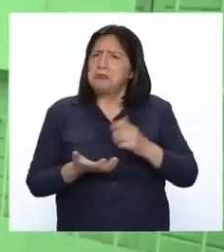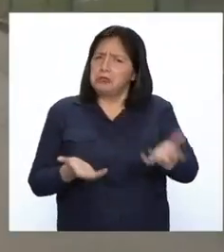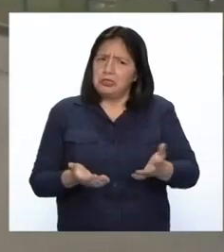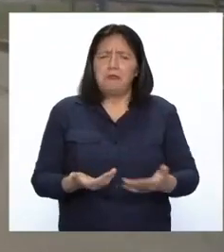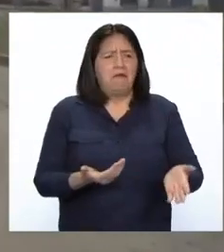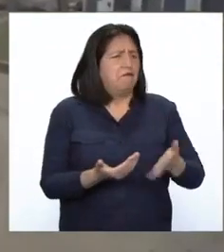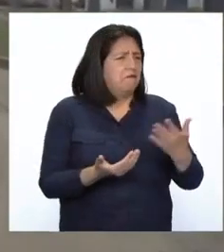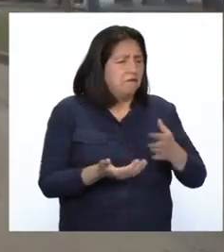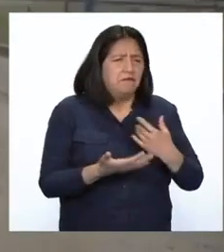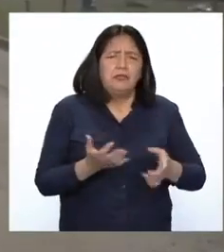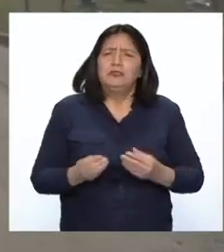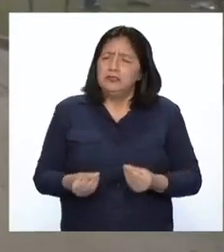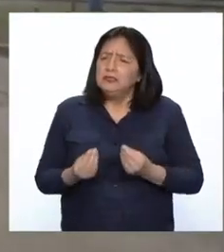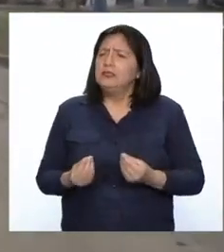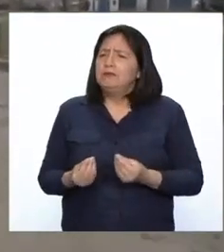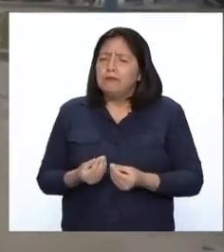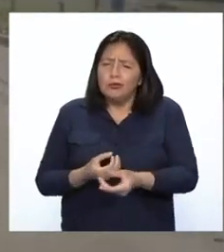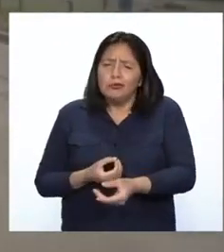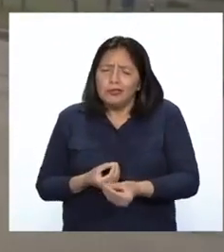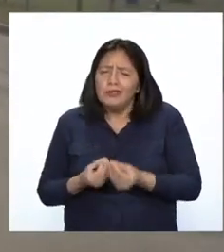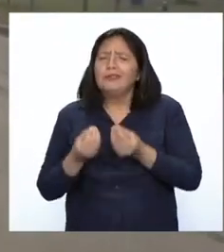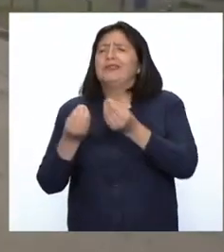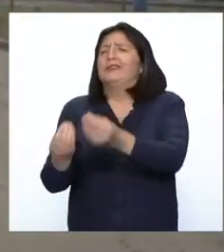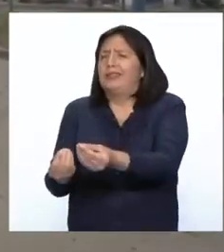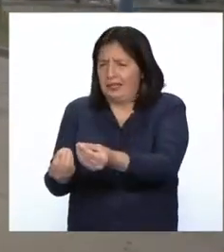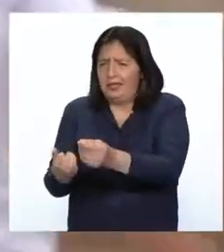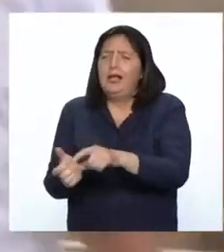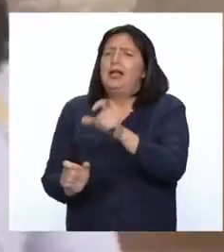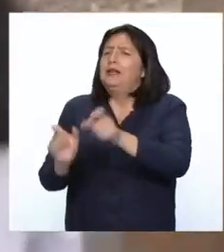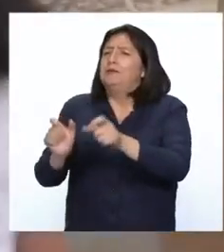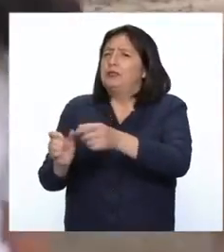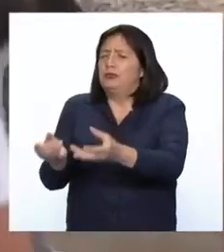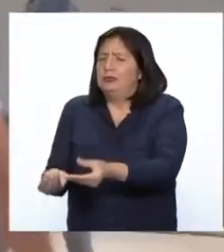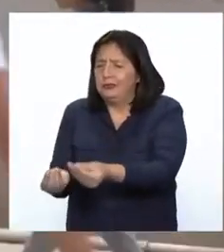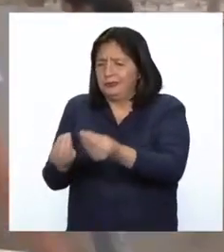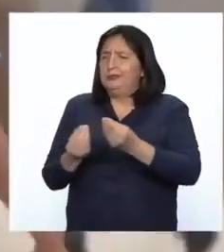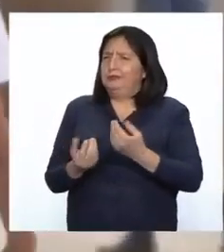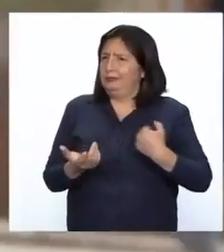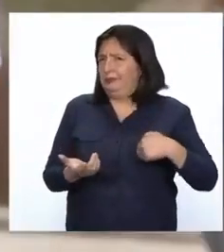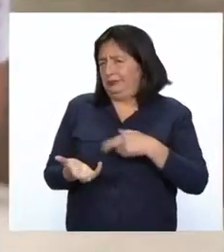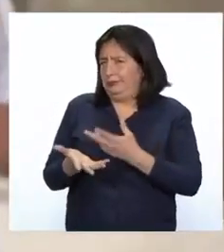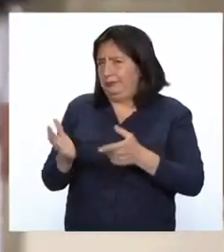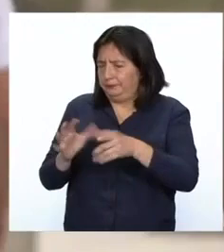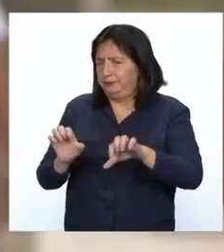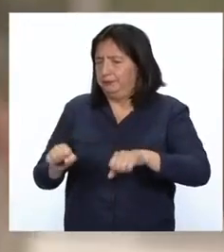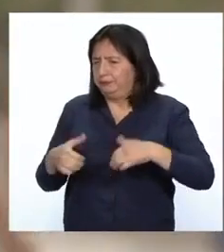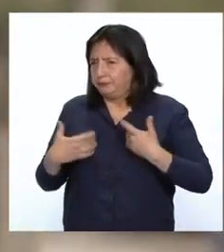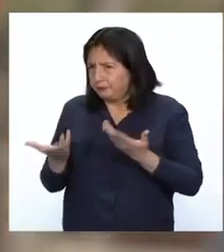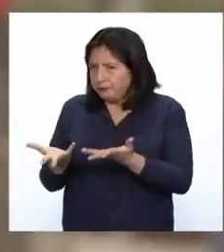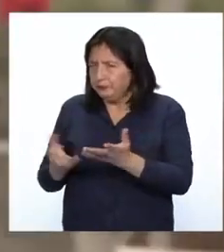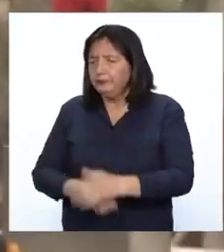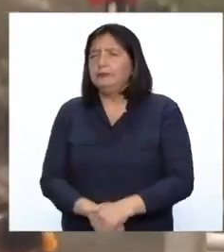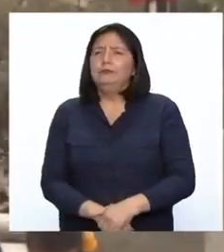sencilla de poder retribuir de todo lo mucho que hacen las personas para que nosotros de la universidad nacional podamos estudiar. Creo que es